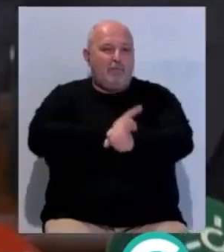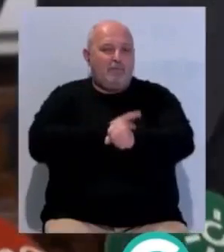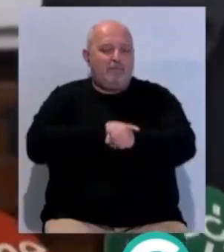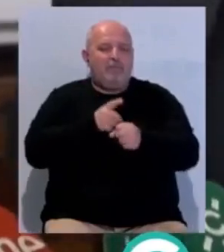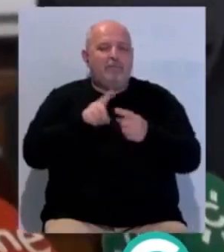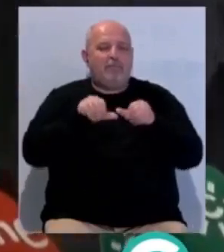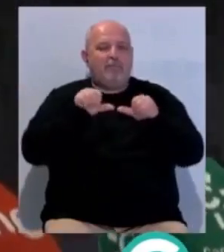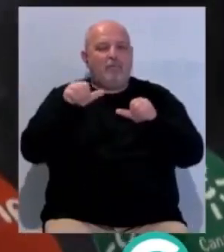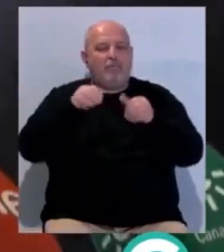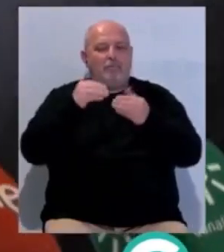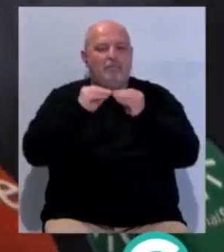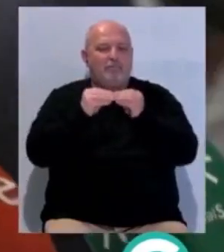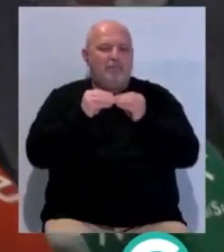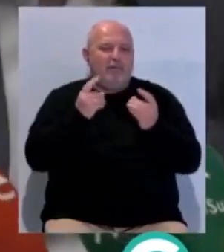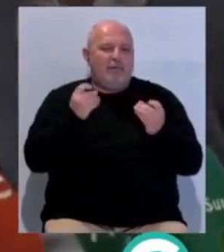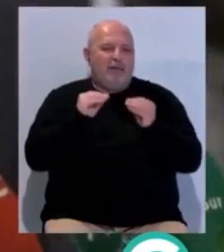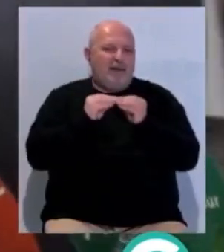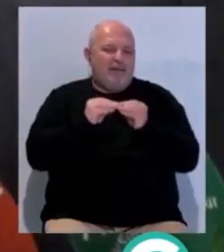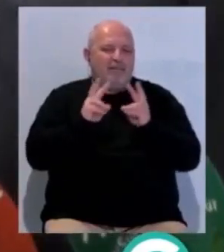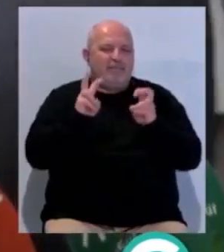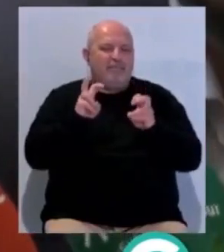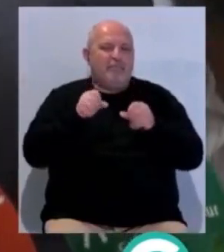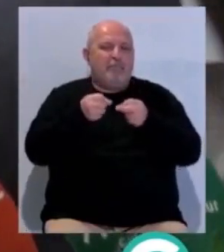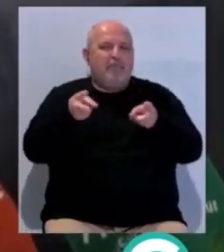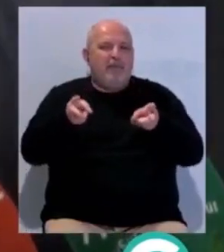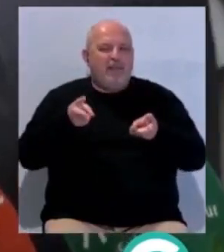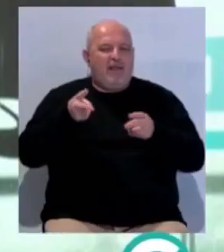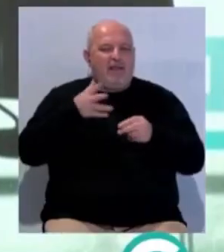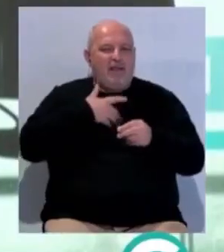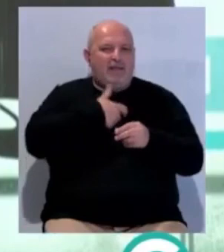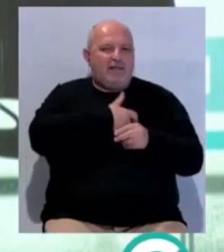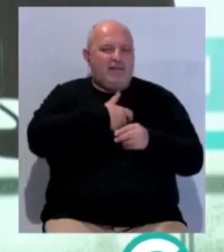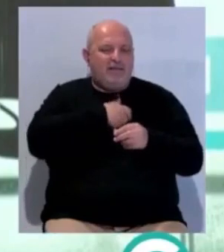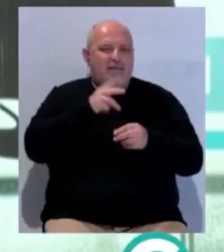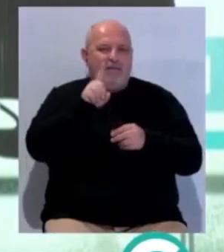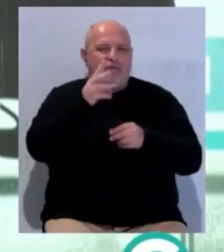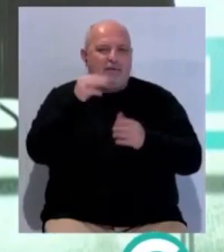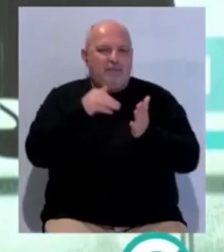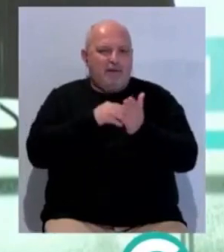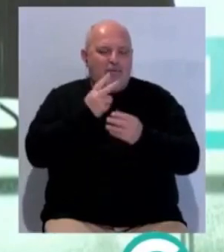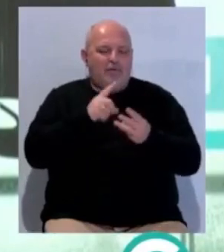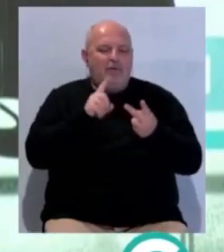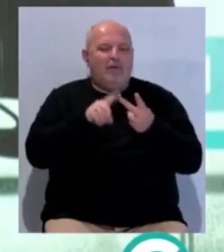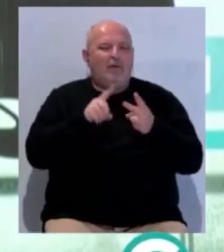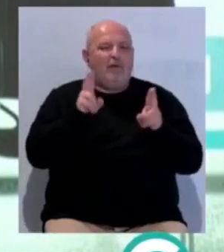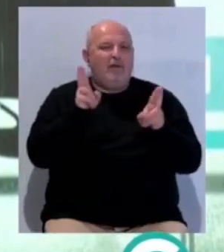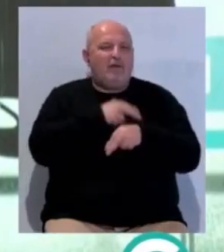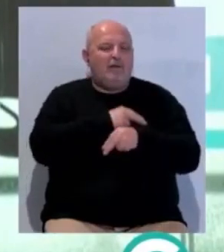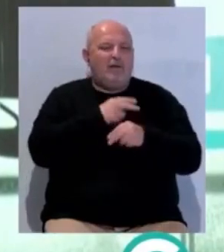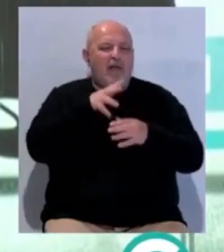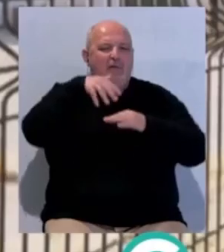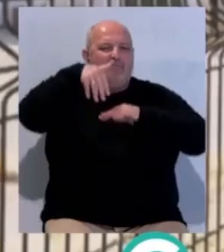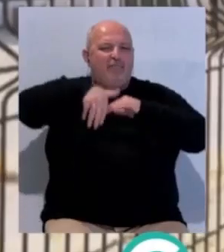aprobarán los pliegos para los arreglos necesarios en la piscina de Astilleros por 130.000 euros y para la eliminación de las